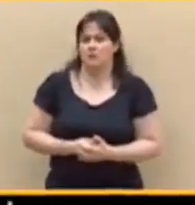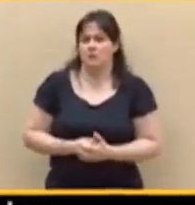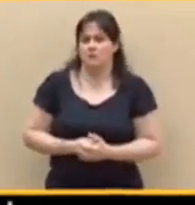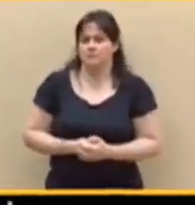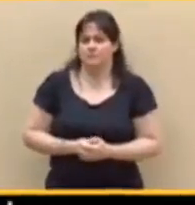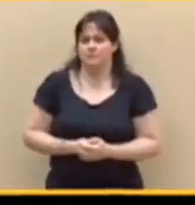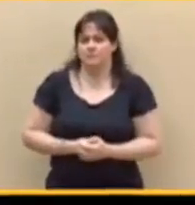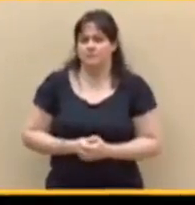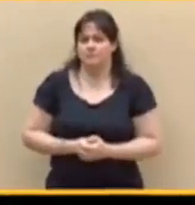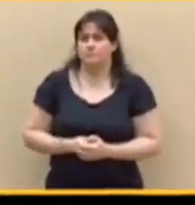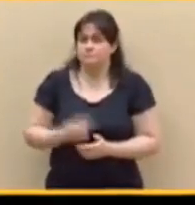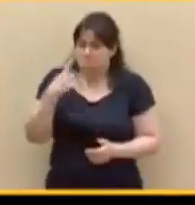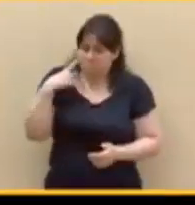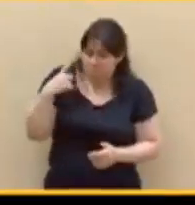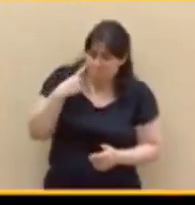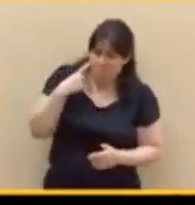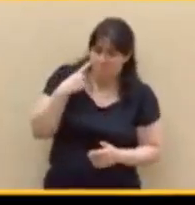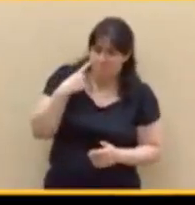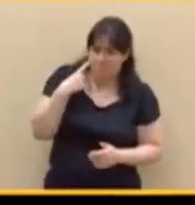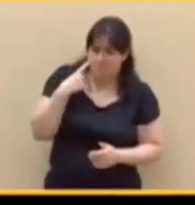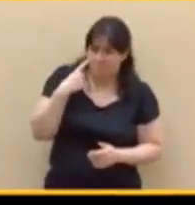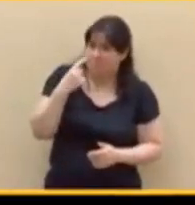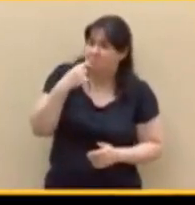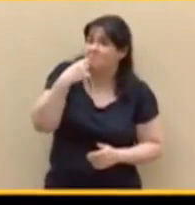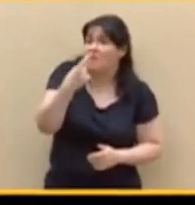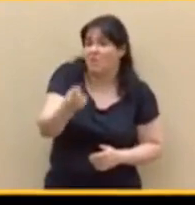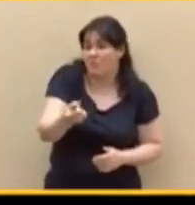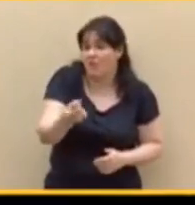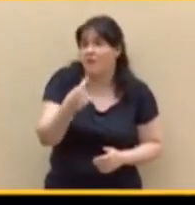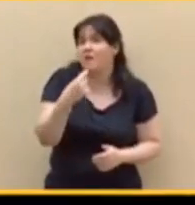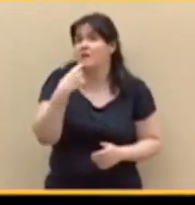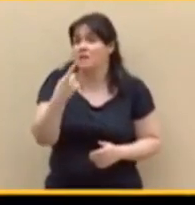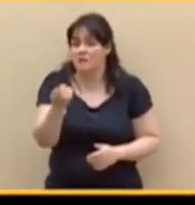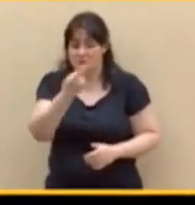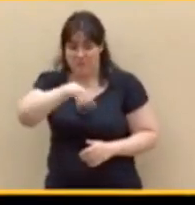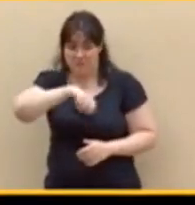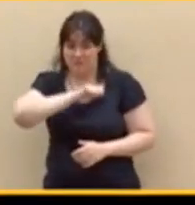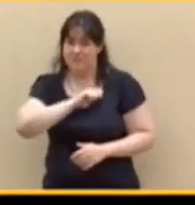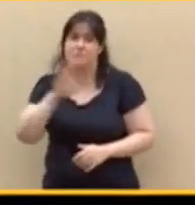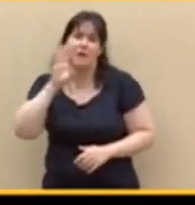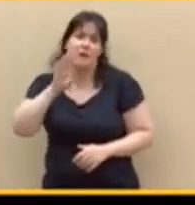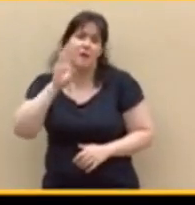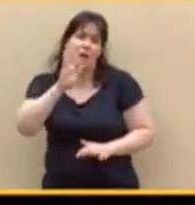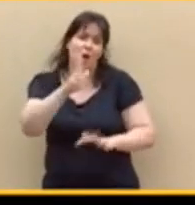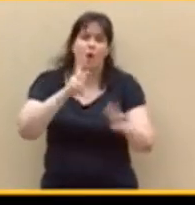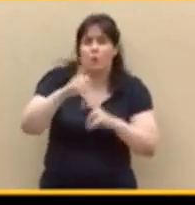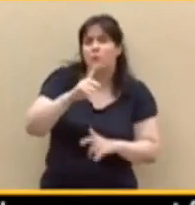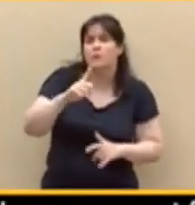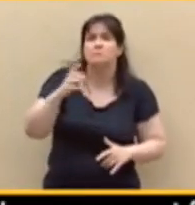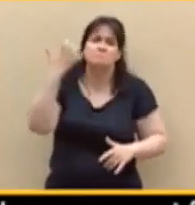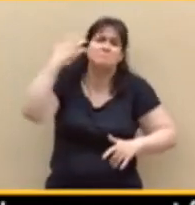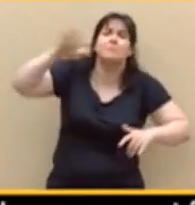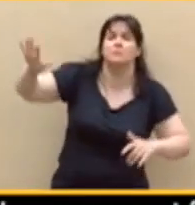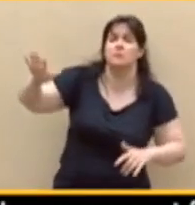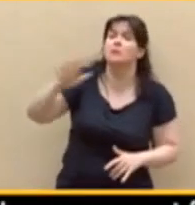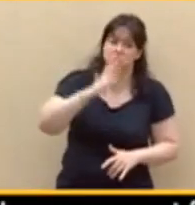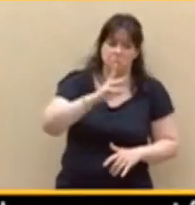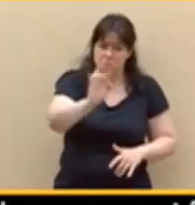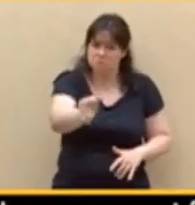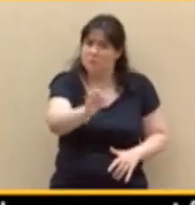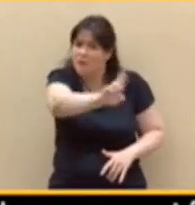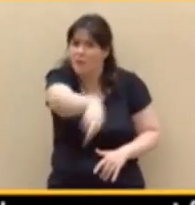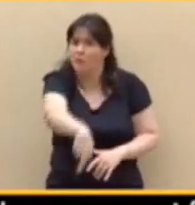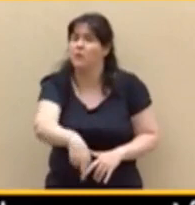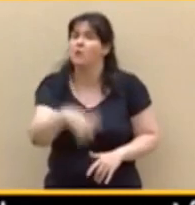Mire, decía usted que en España la corrupción es la excepción y tiene razón. Si el problema, el problema es que en el